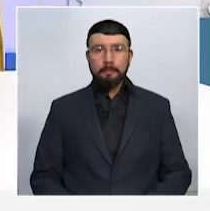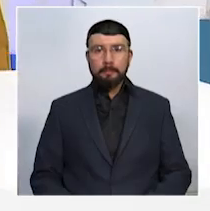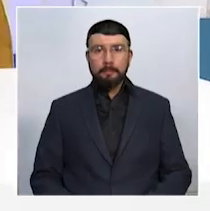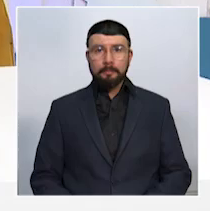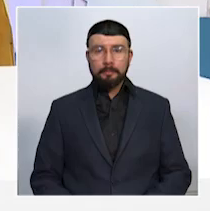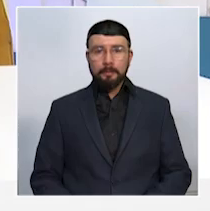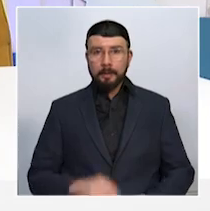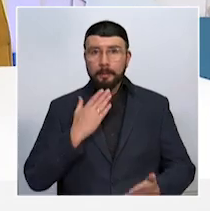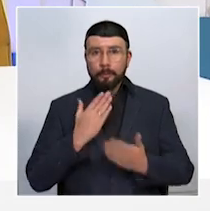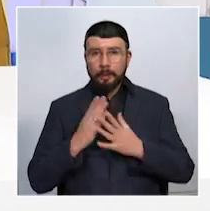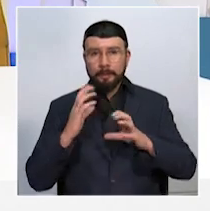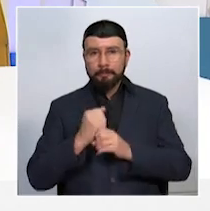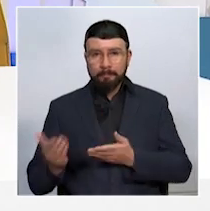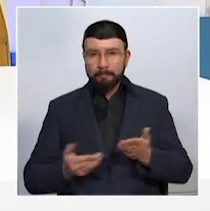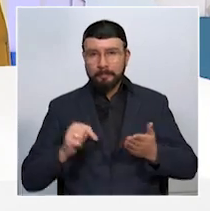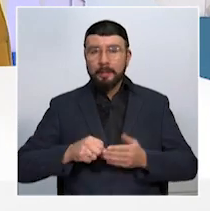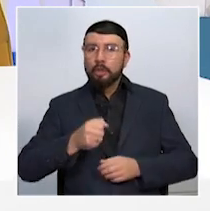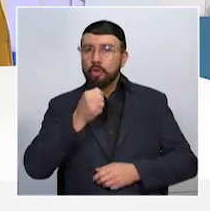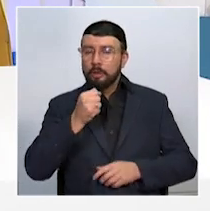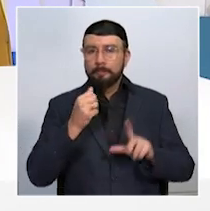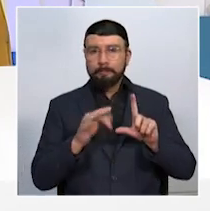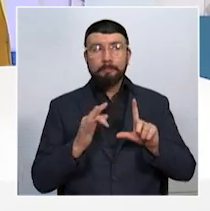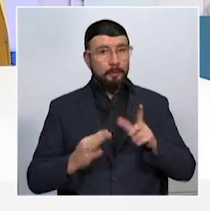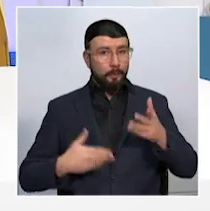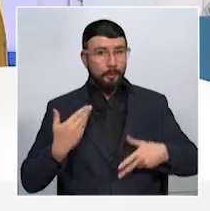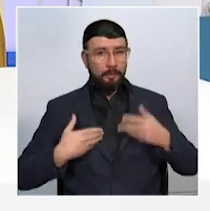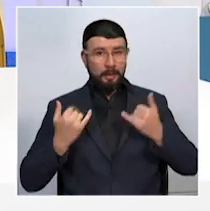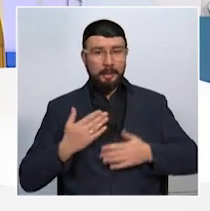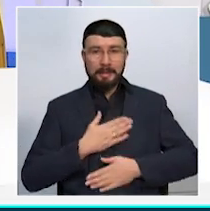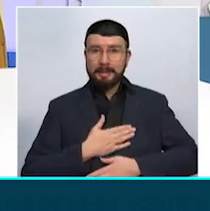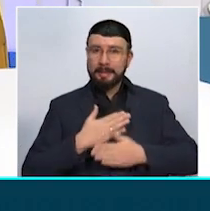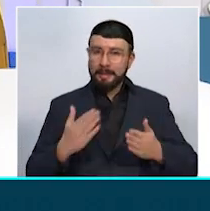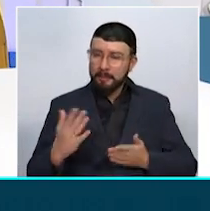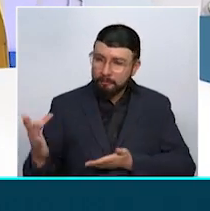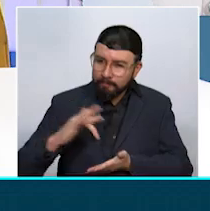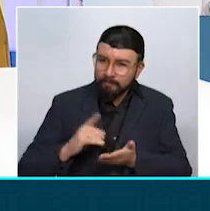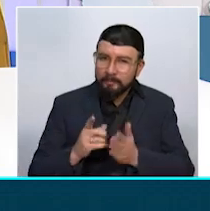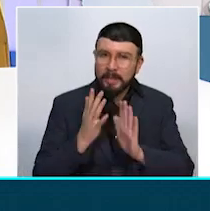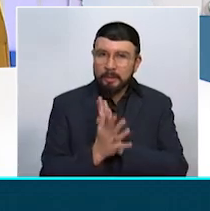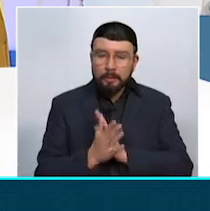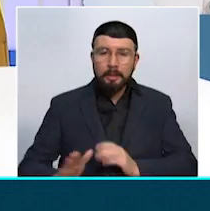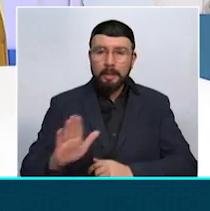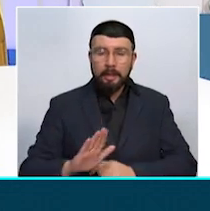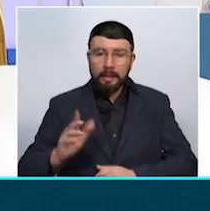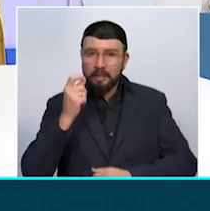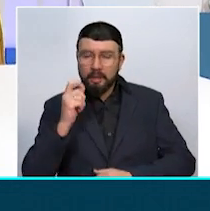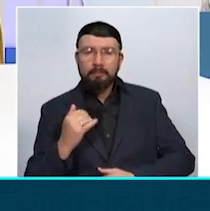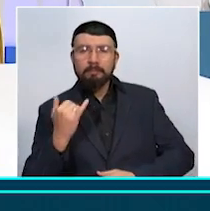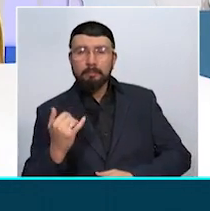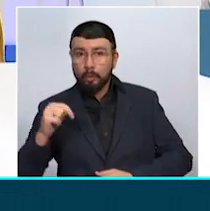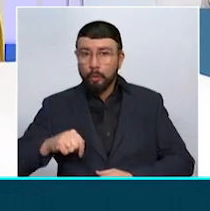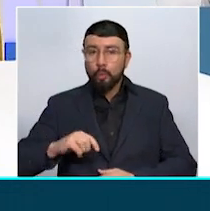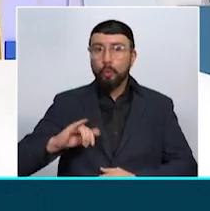Buenas noches, bienvenidos a Telecafé Noticias. Es un gusto saludarlos para entregarles toda la información del Triángulo del Café. Hoy jueves